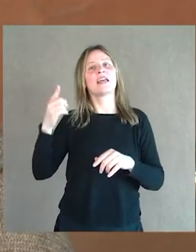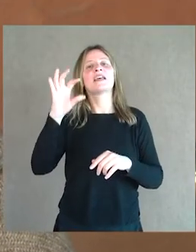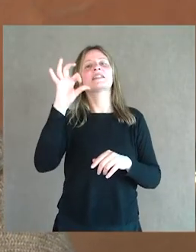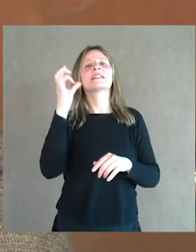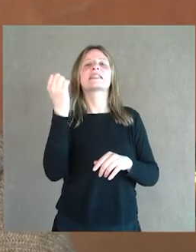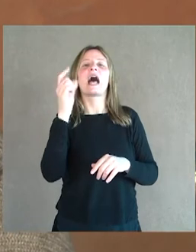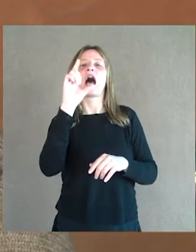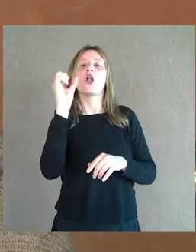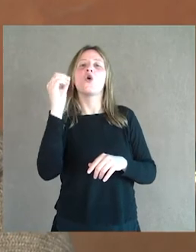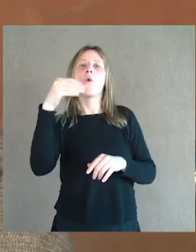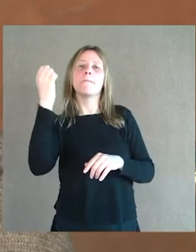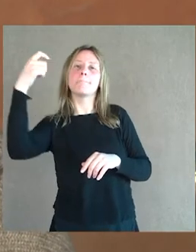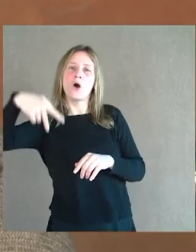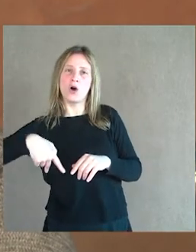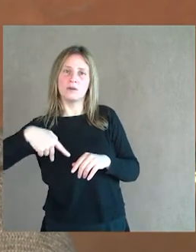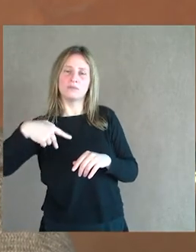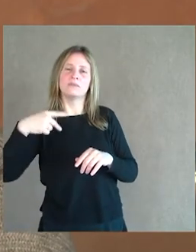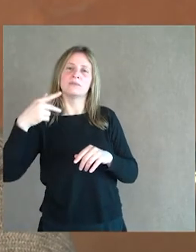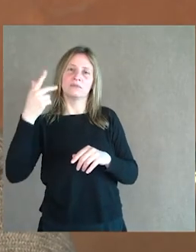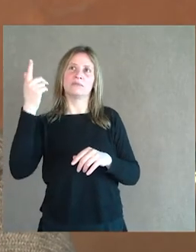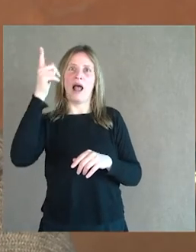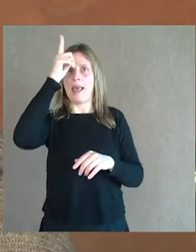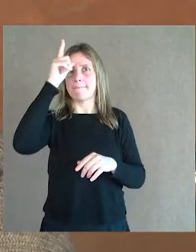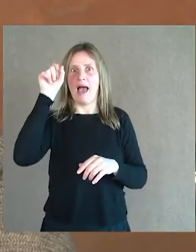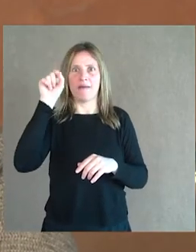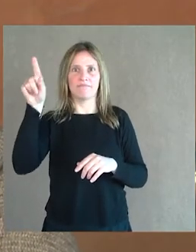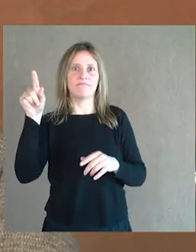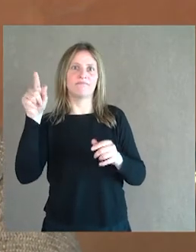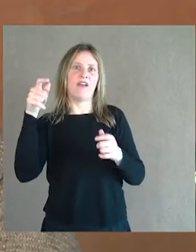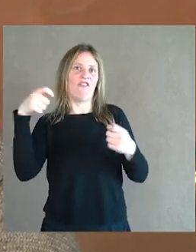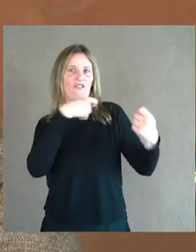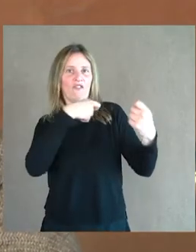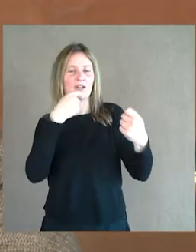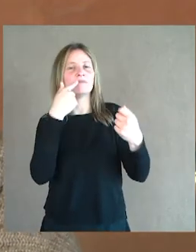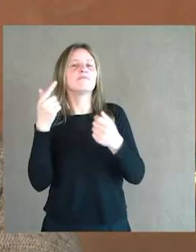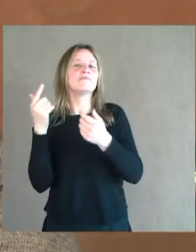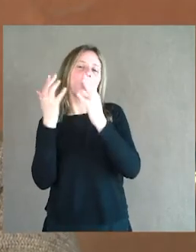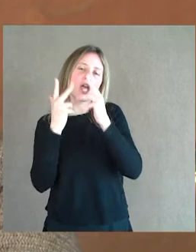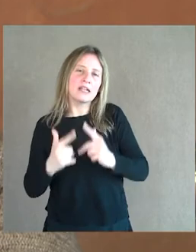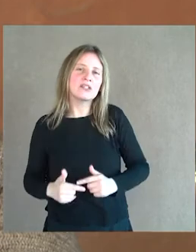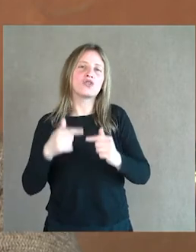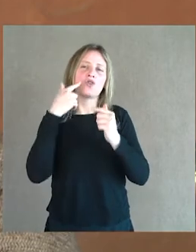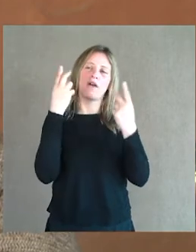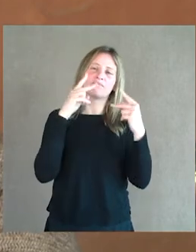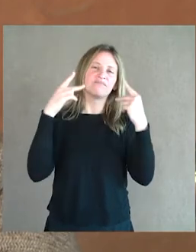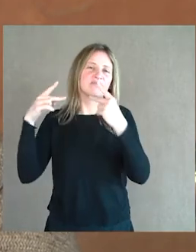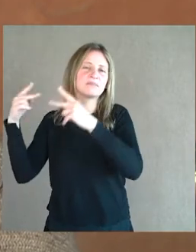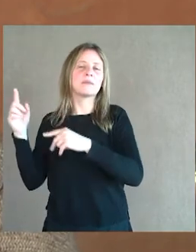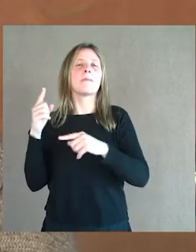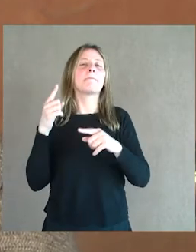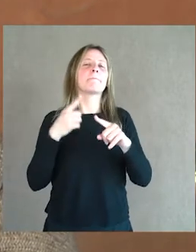un violinista alemán muy amigo de Haydn, le organizó una gira por mediados también de la década del 80